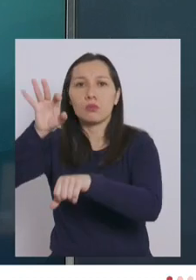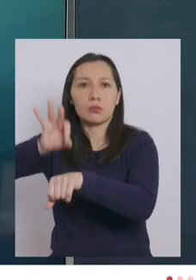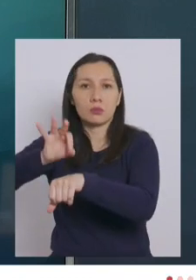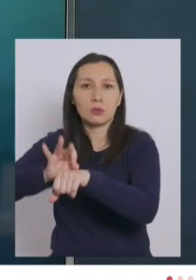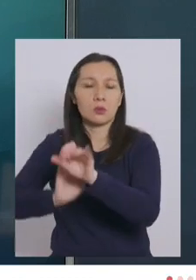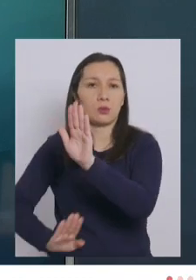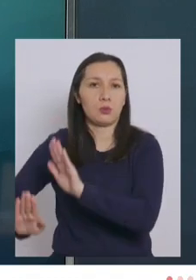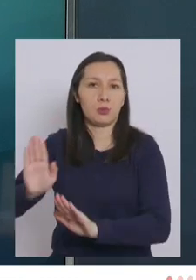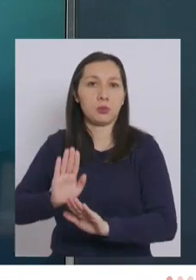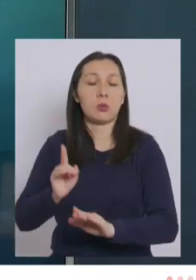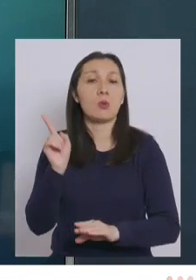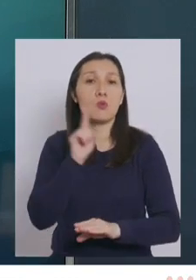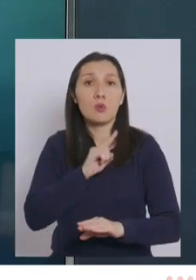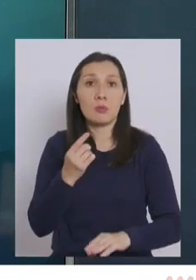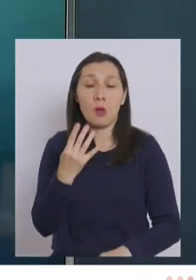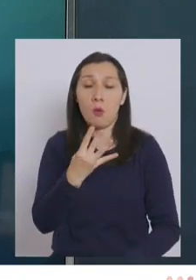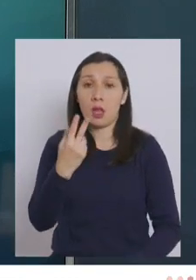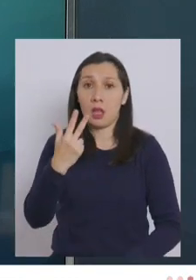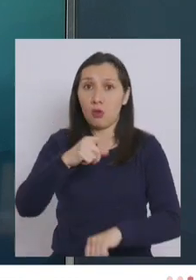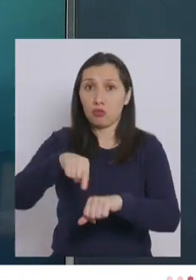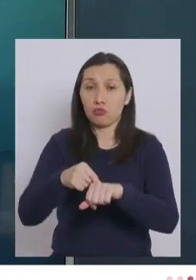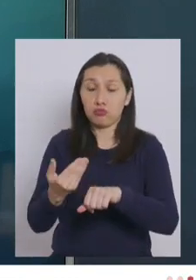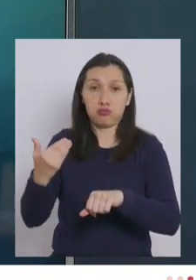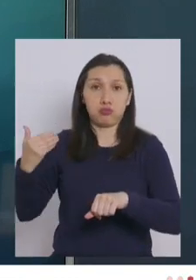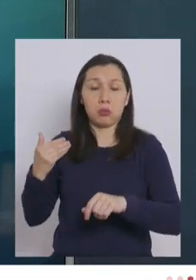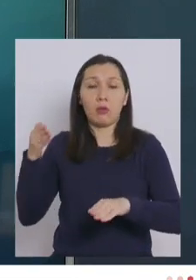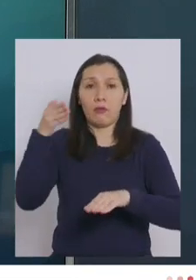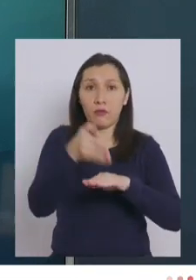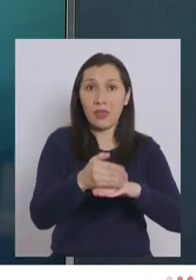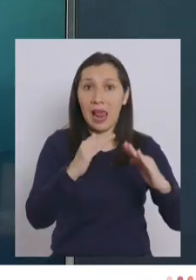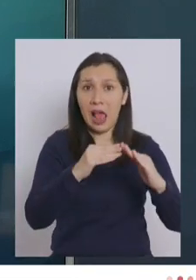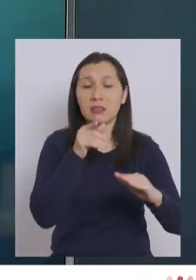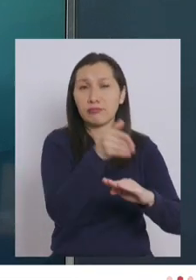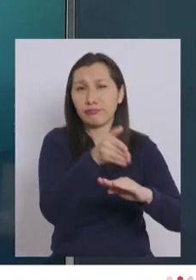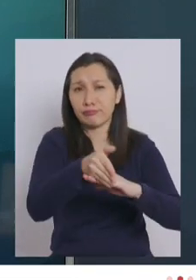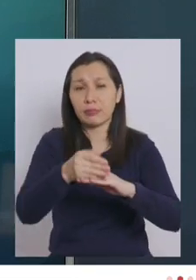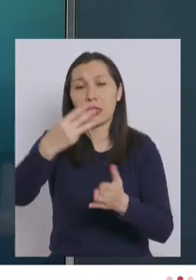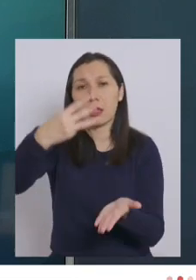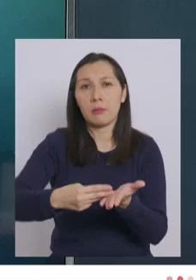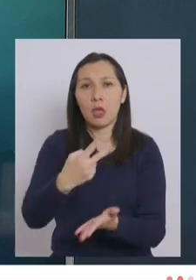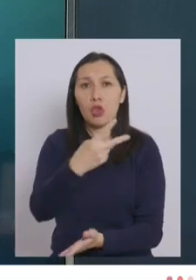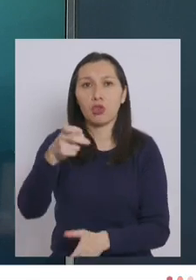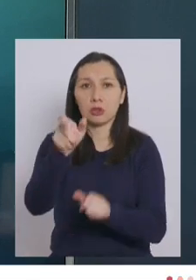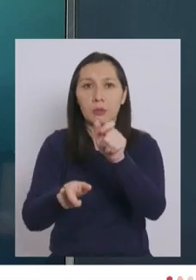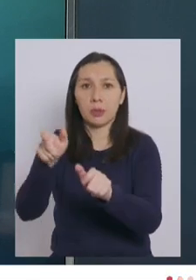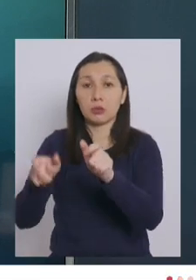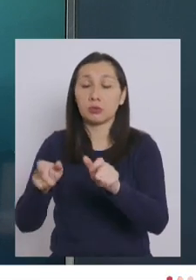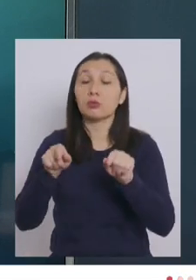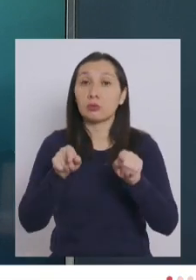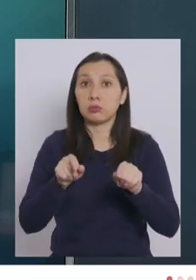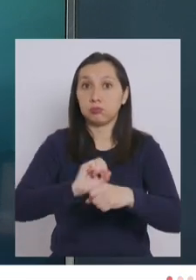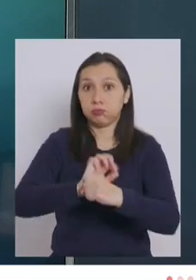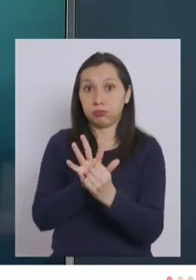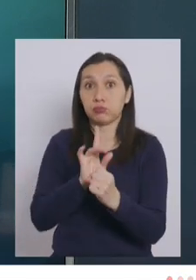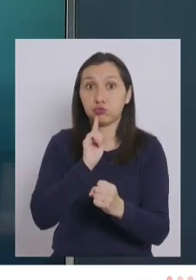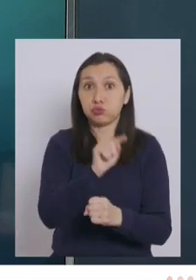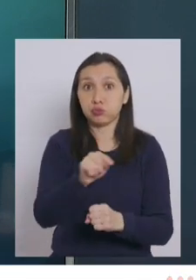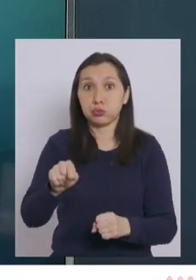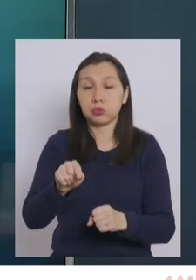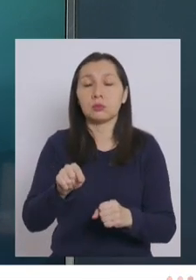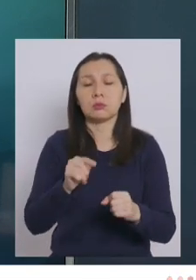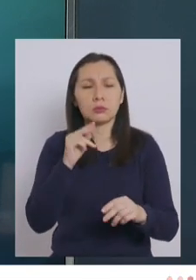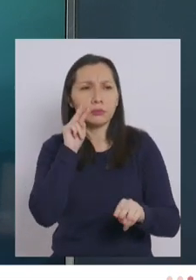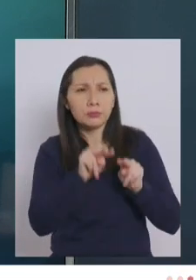En las últimas 48 horas, hemos visitado en terreno más de 3.200 personas de los casos activos positivos,